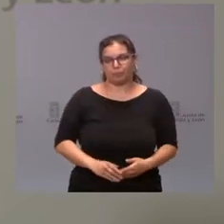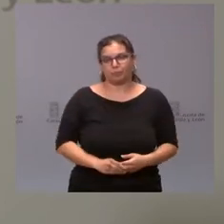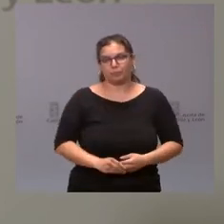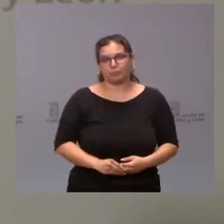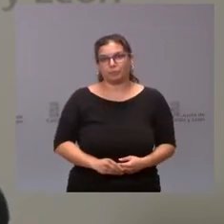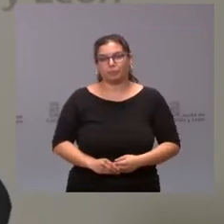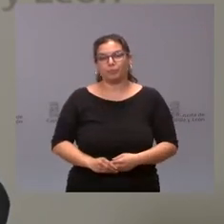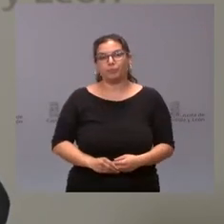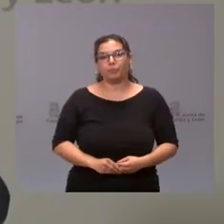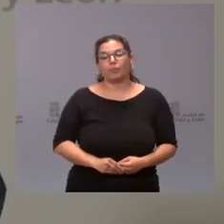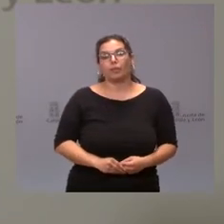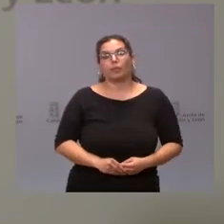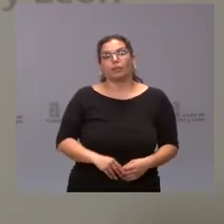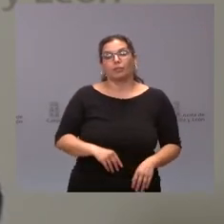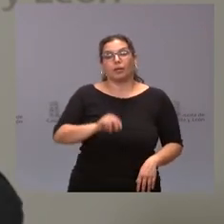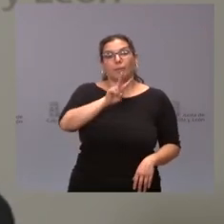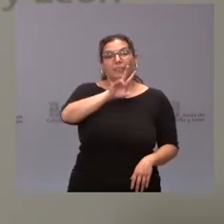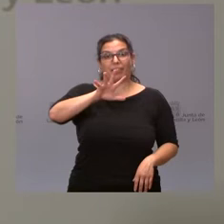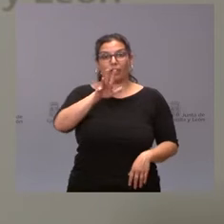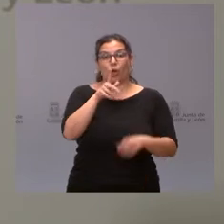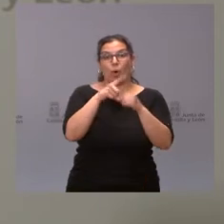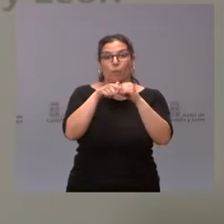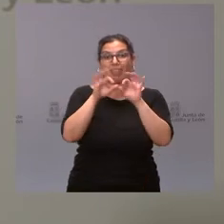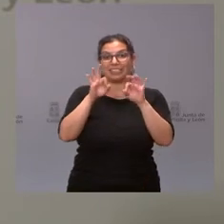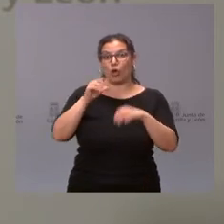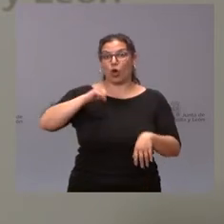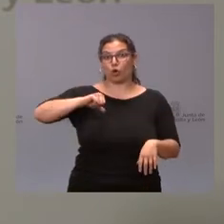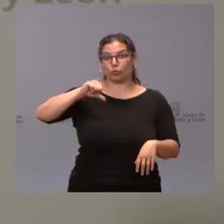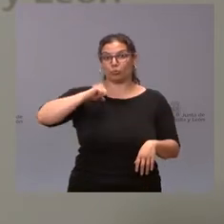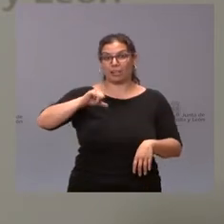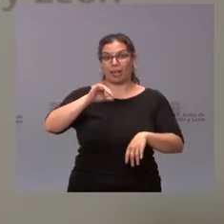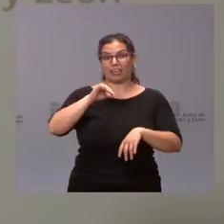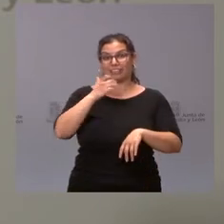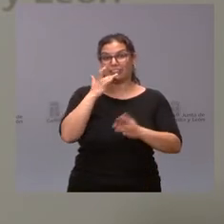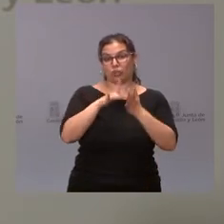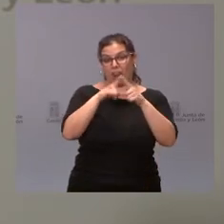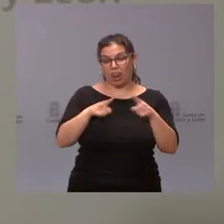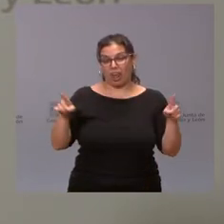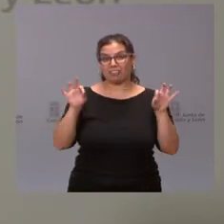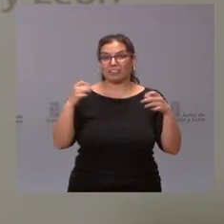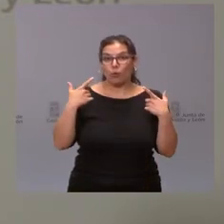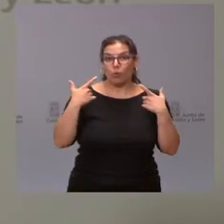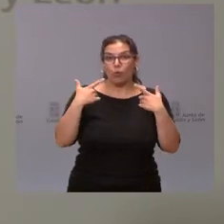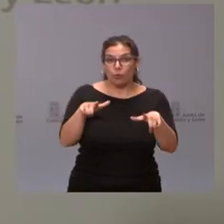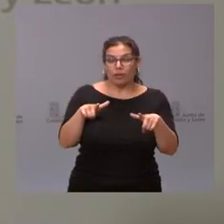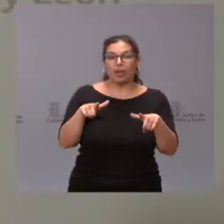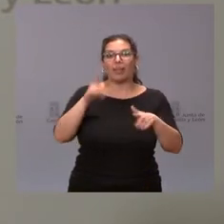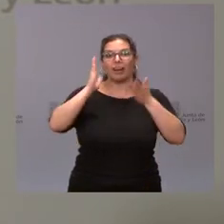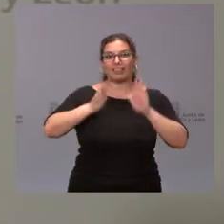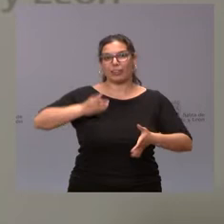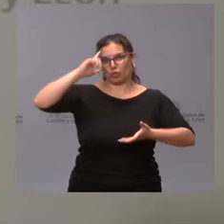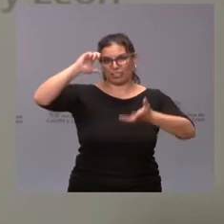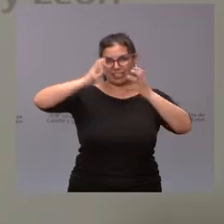25 plazas de hospitalización de larga estancia en unidades de rehabilitación psiquiátrica